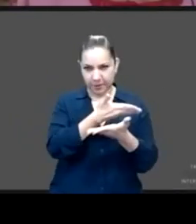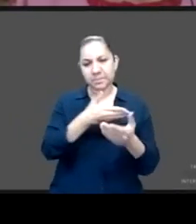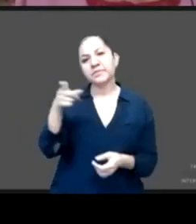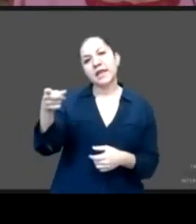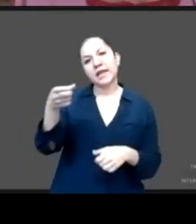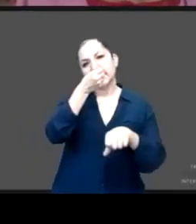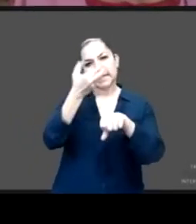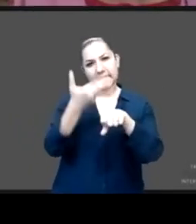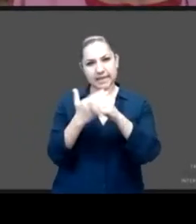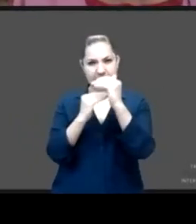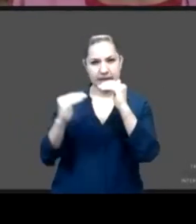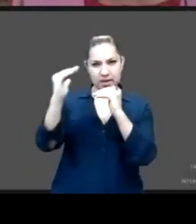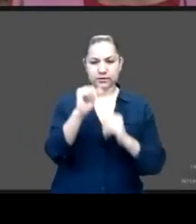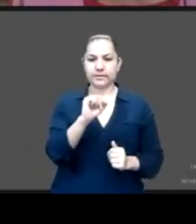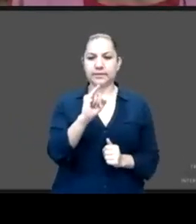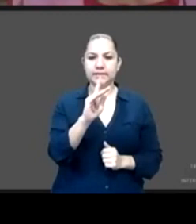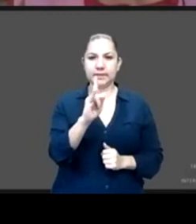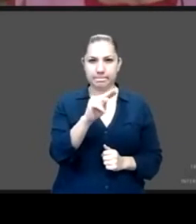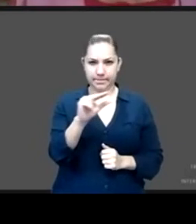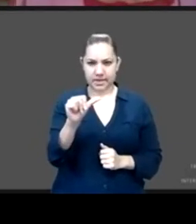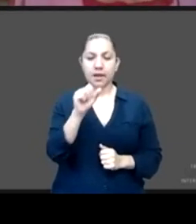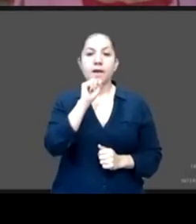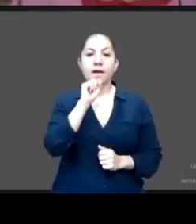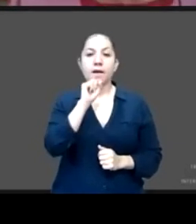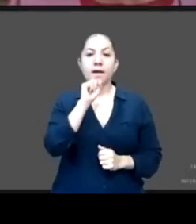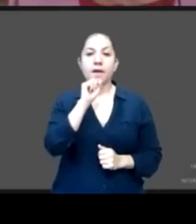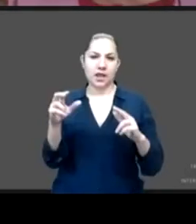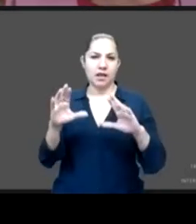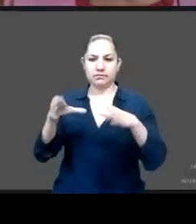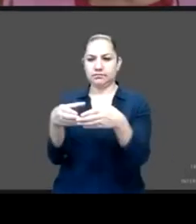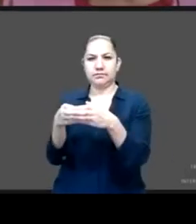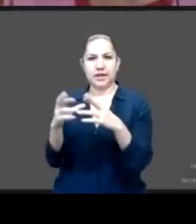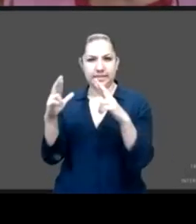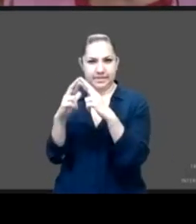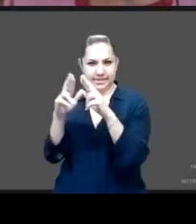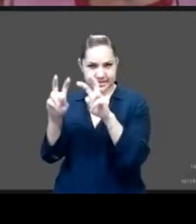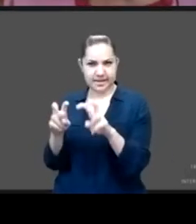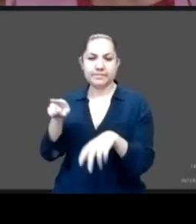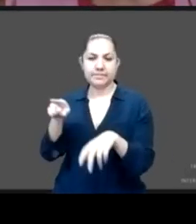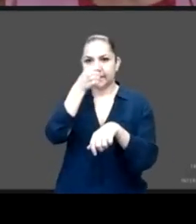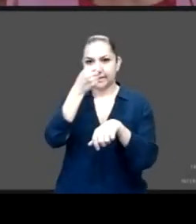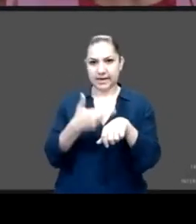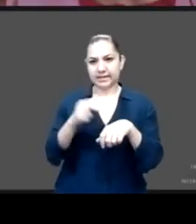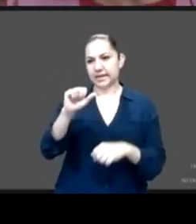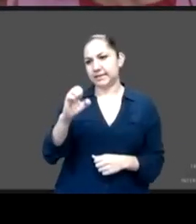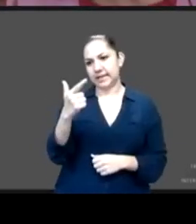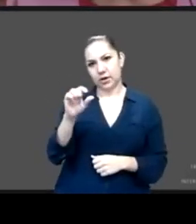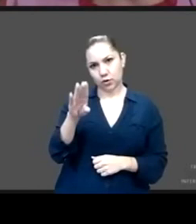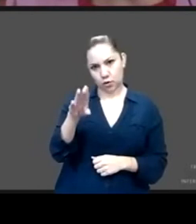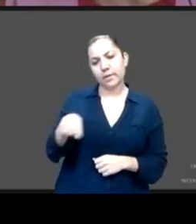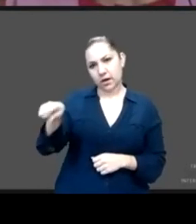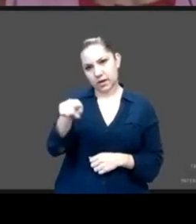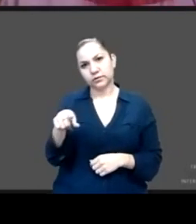de Sipine y la Dirección General de Asuntos Religiosos de la Secretaría de Gobernación. Son parte de estas dos